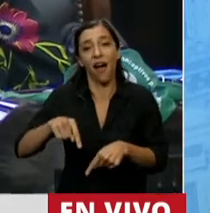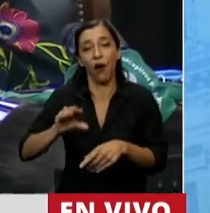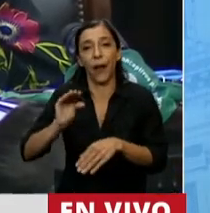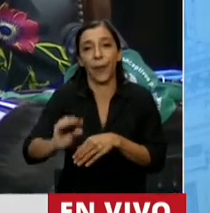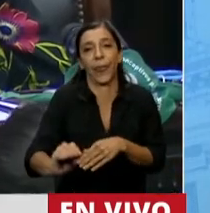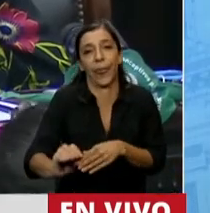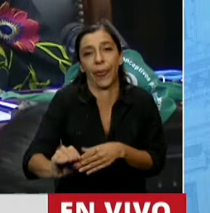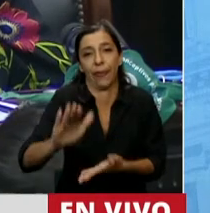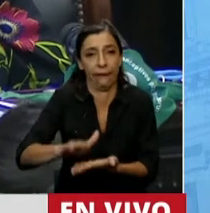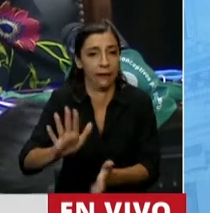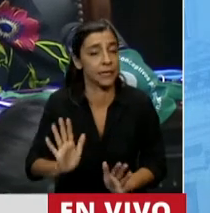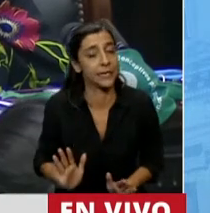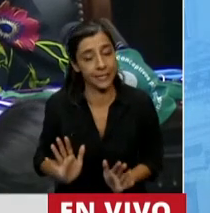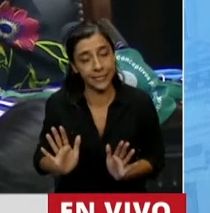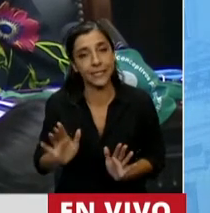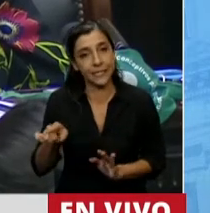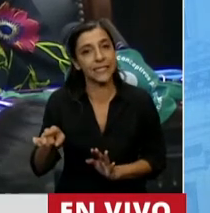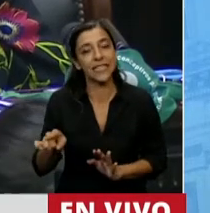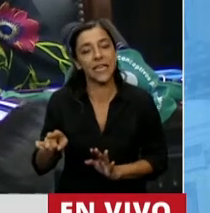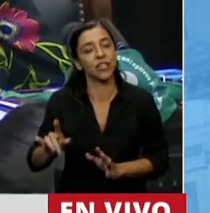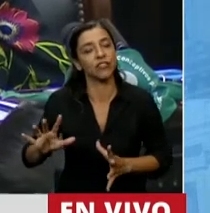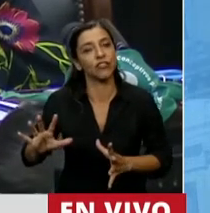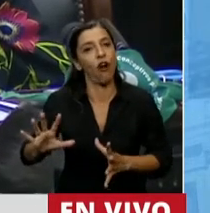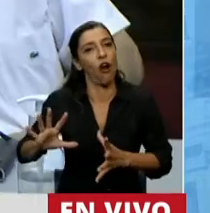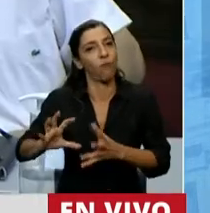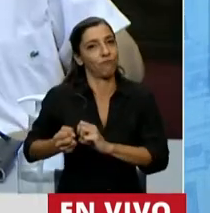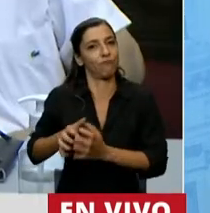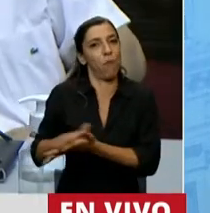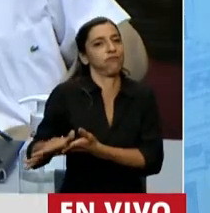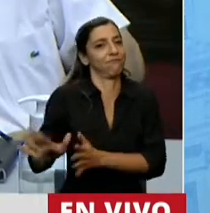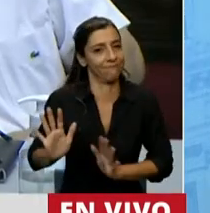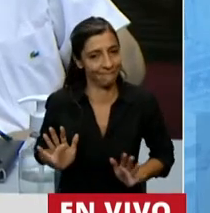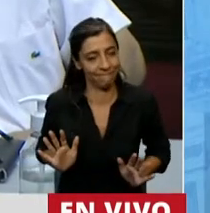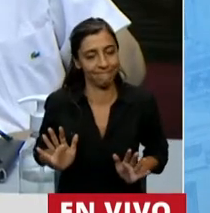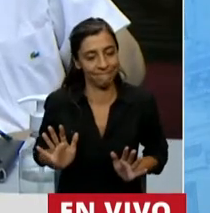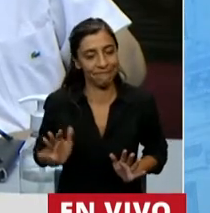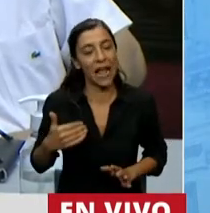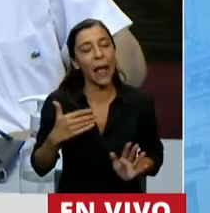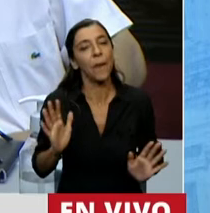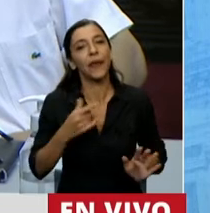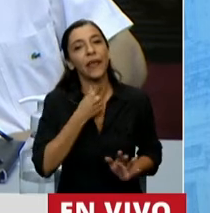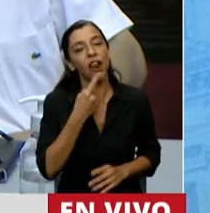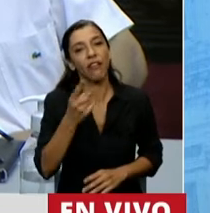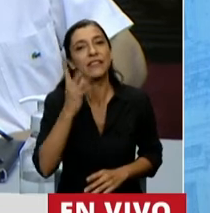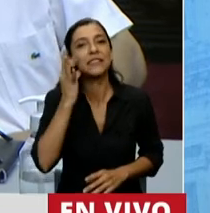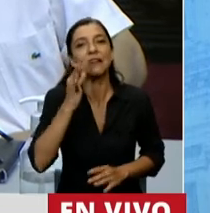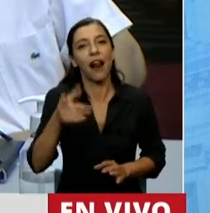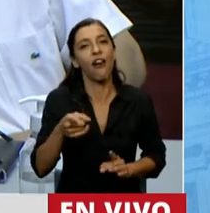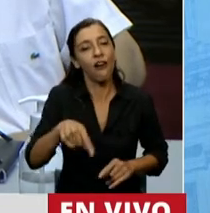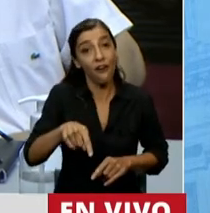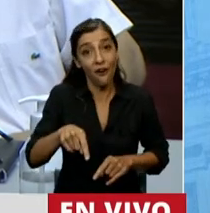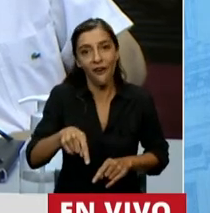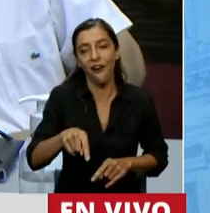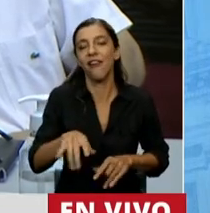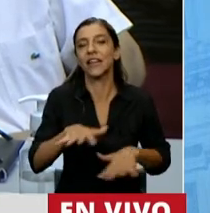Pero sí quiero hablar de algo que poco se ha dicho acá, de cuál es la situación que tenemos en